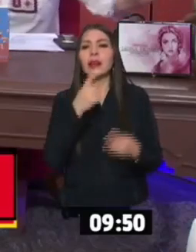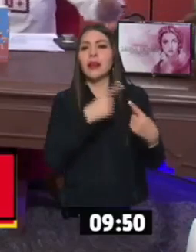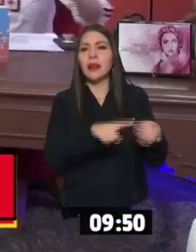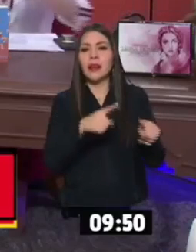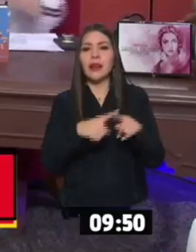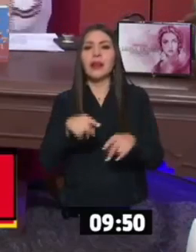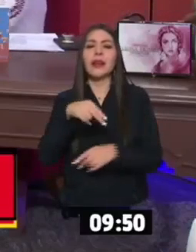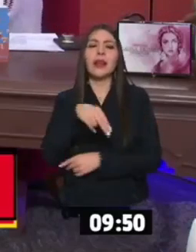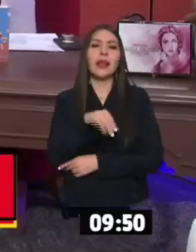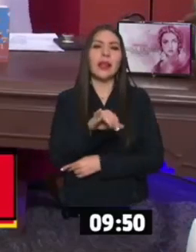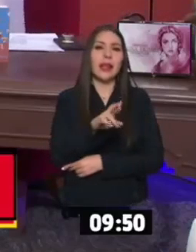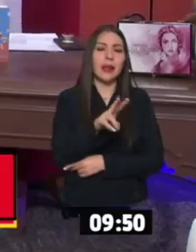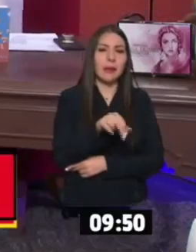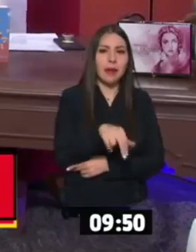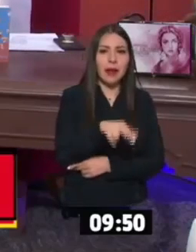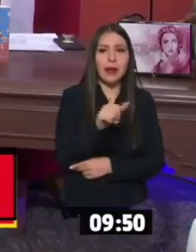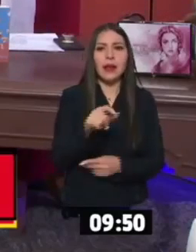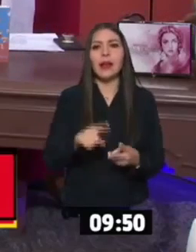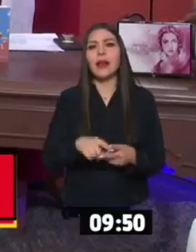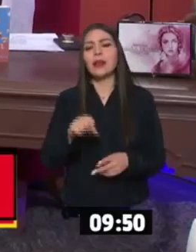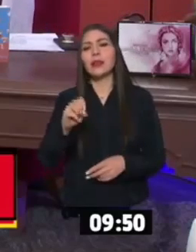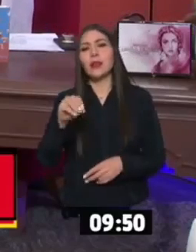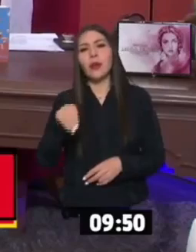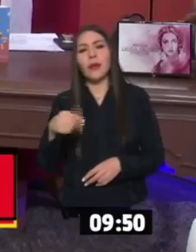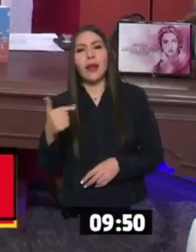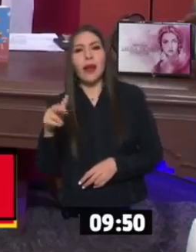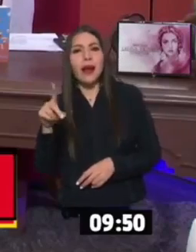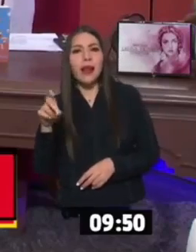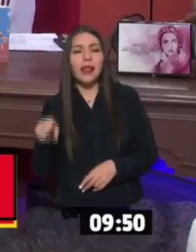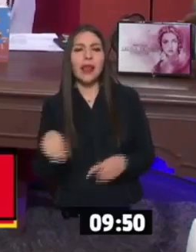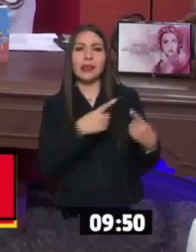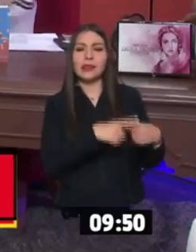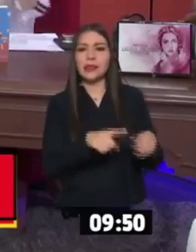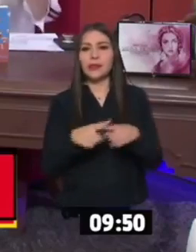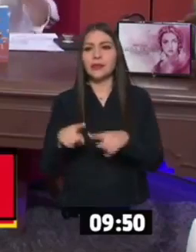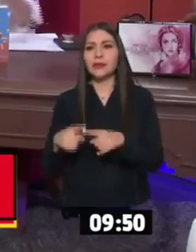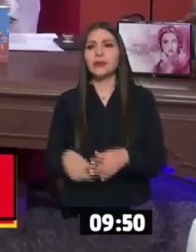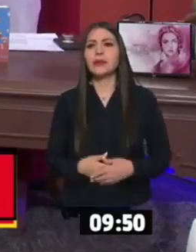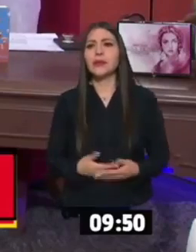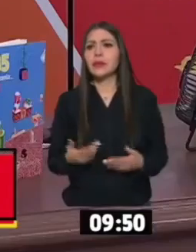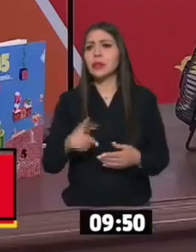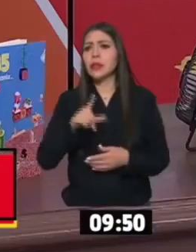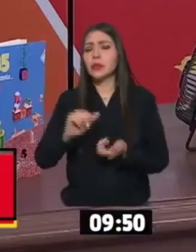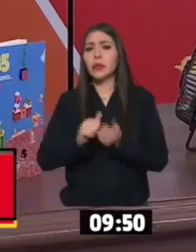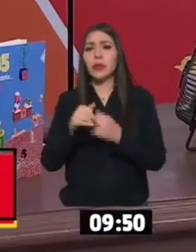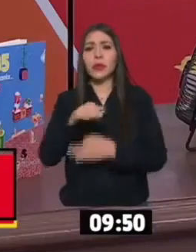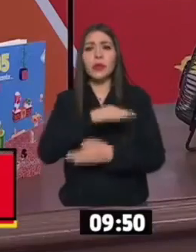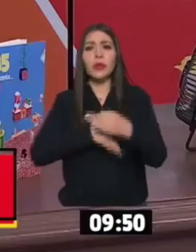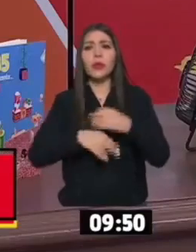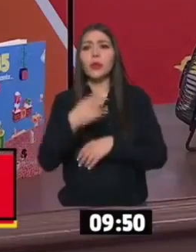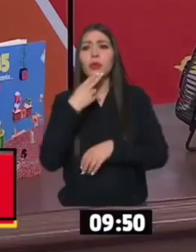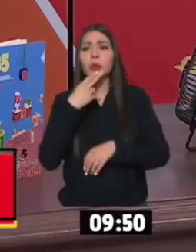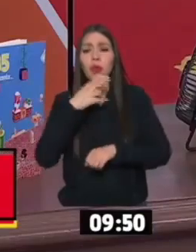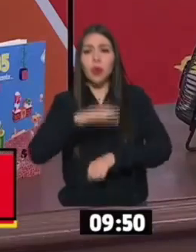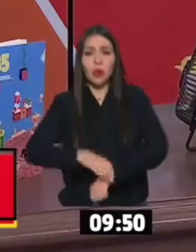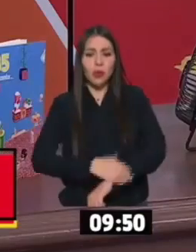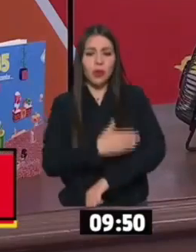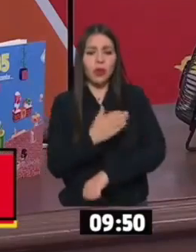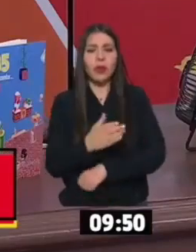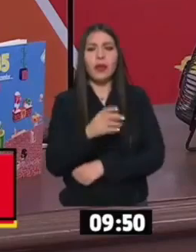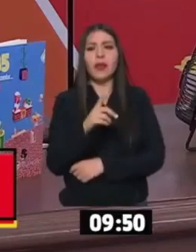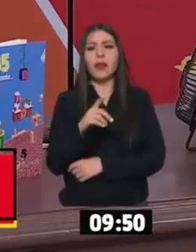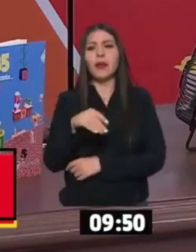Stone Temple. Pilots. Oye. Soundgarden. Pero espérenme. Y se vio la nirvanificación. Ya todo el mundo usaba mendigas, botas, Doc Martens, que eran de